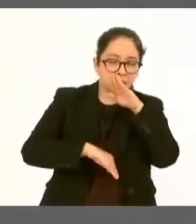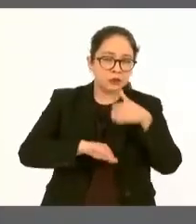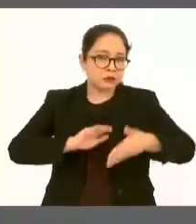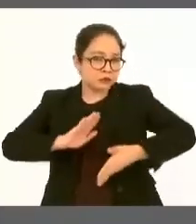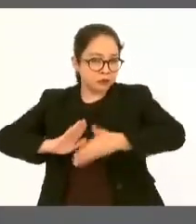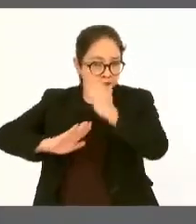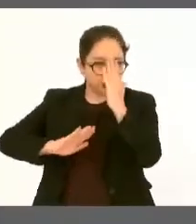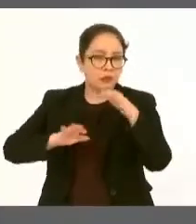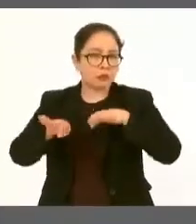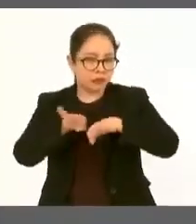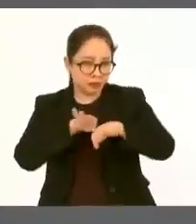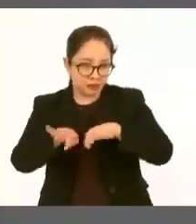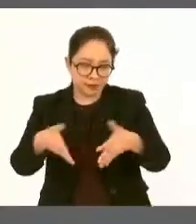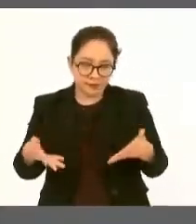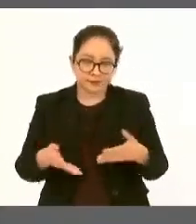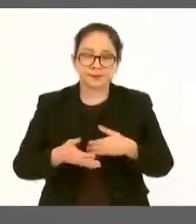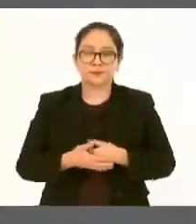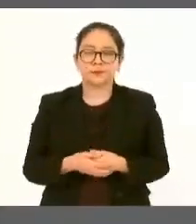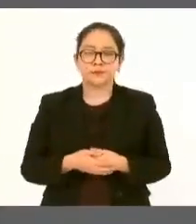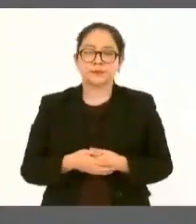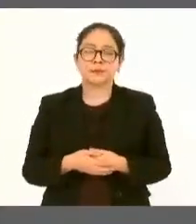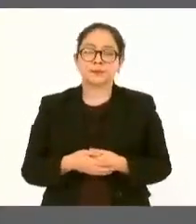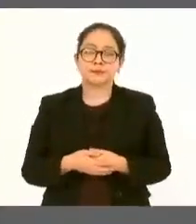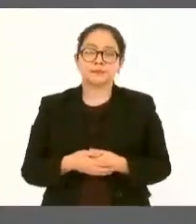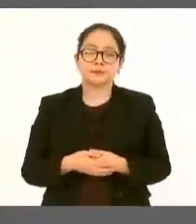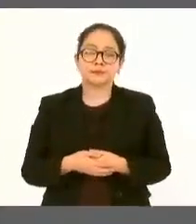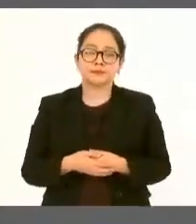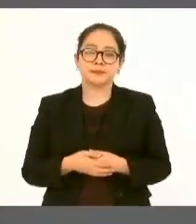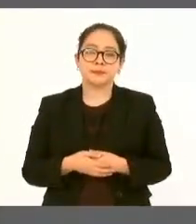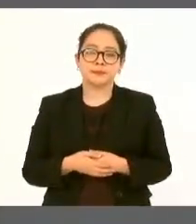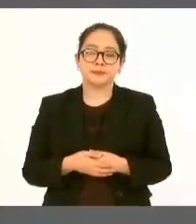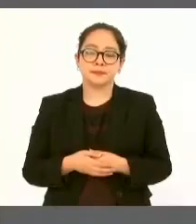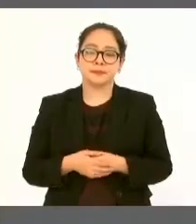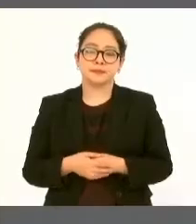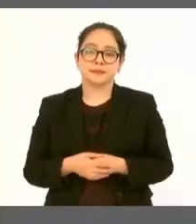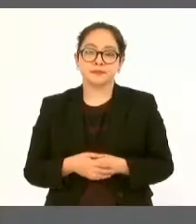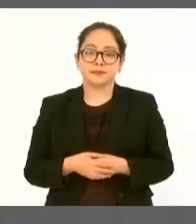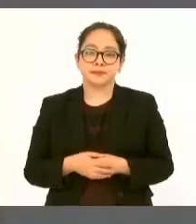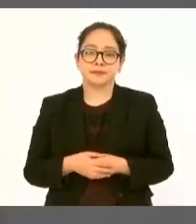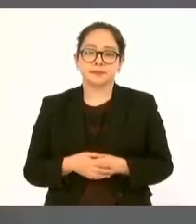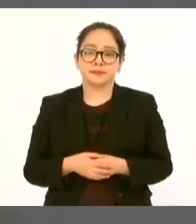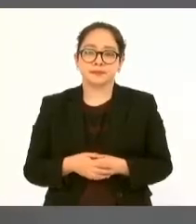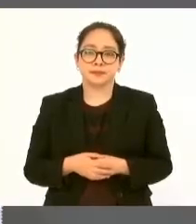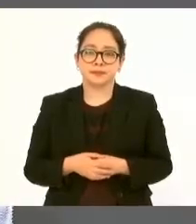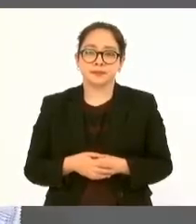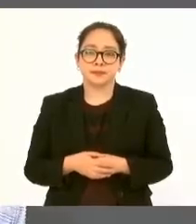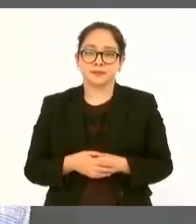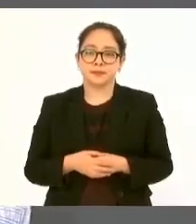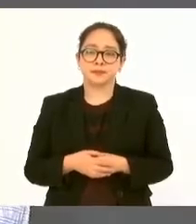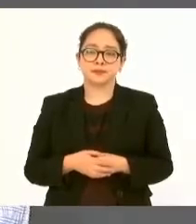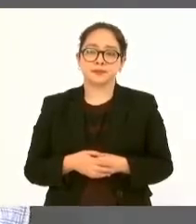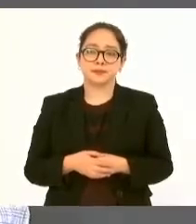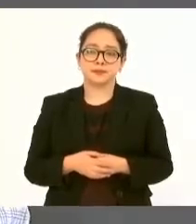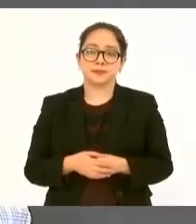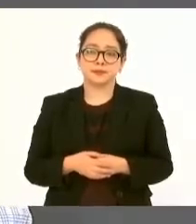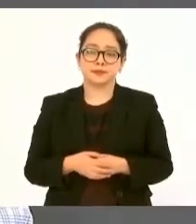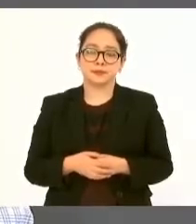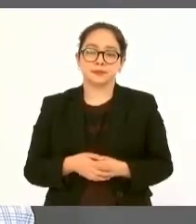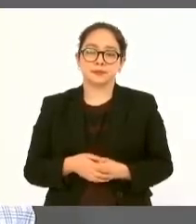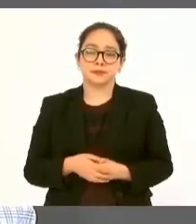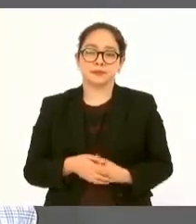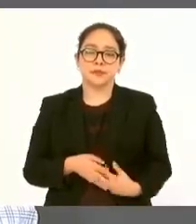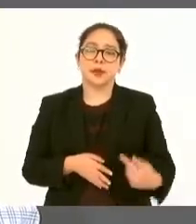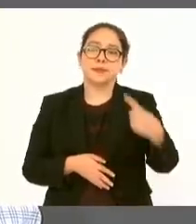Pero se trata de tres programas